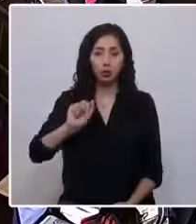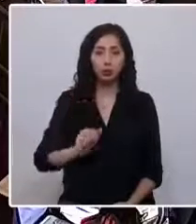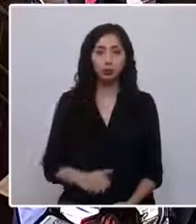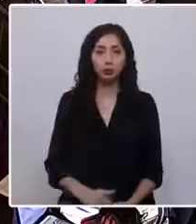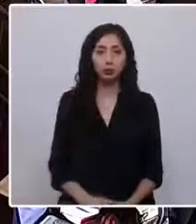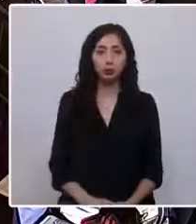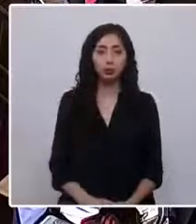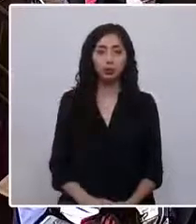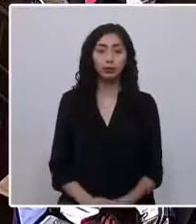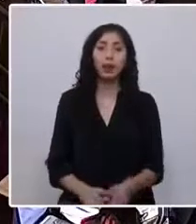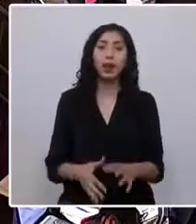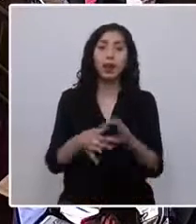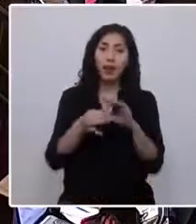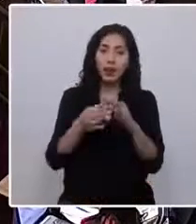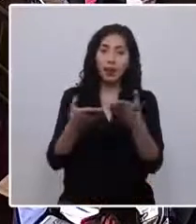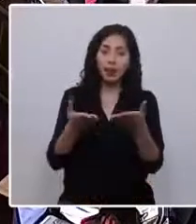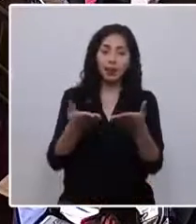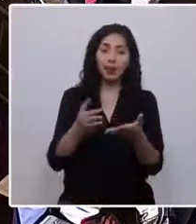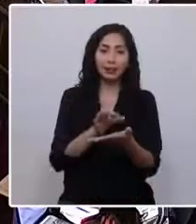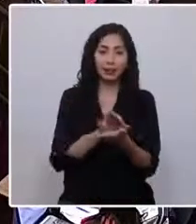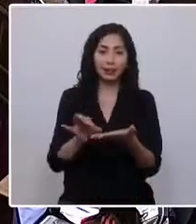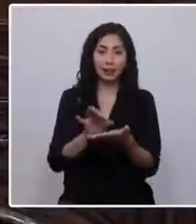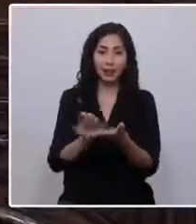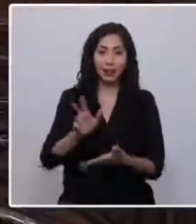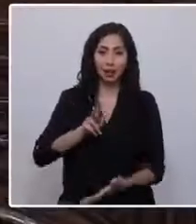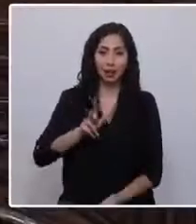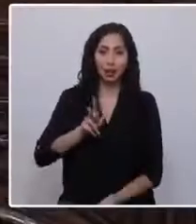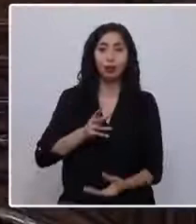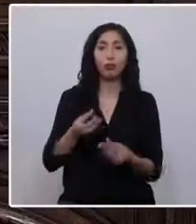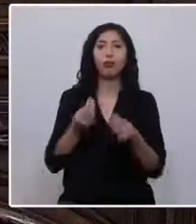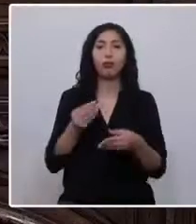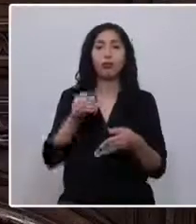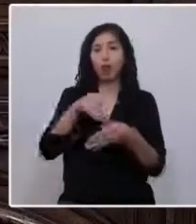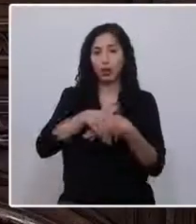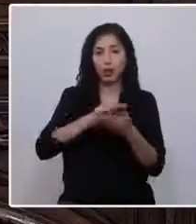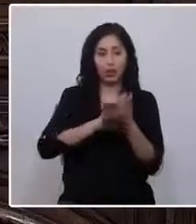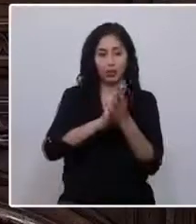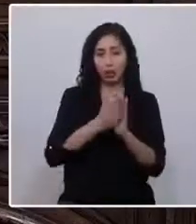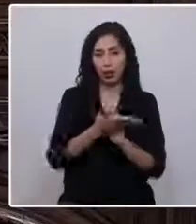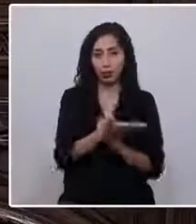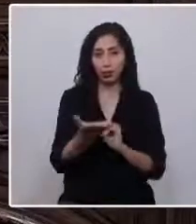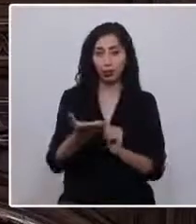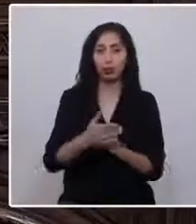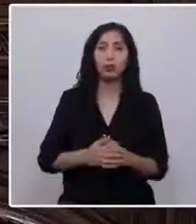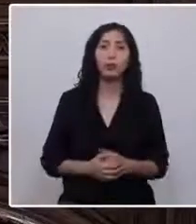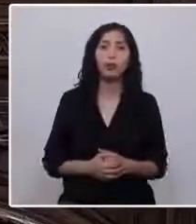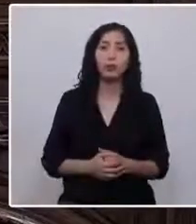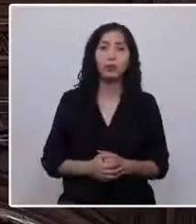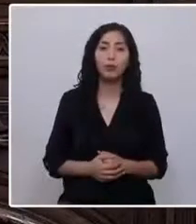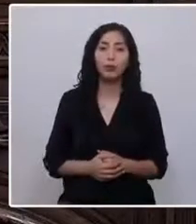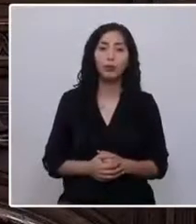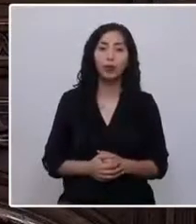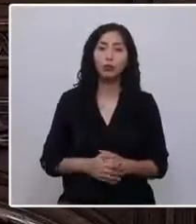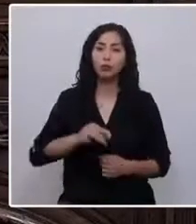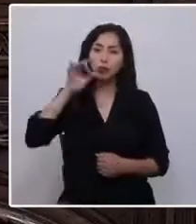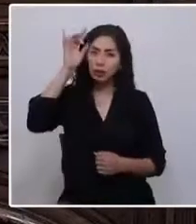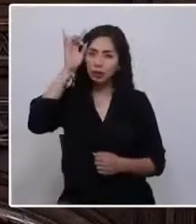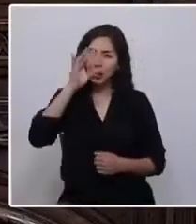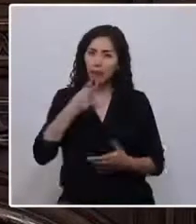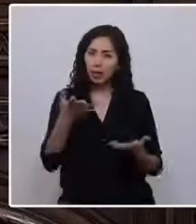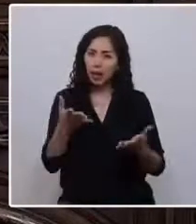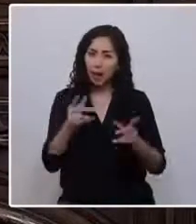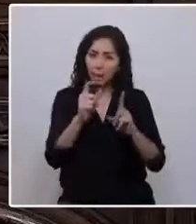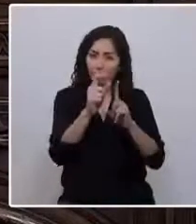Gracias, señor secretario. Buenas tardes a todos. ¿Sabías que las palabras